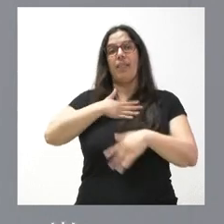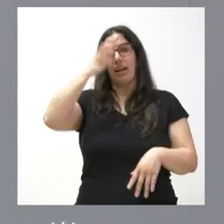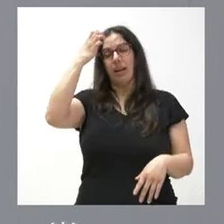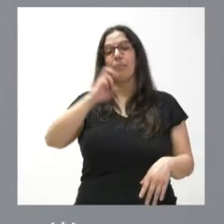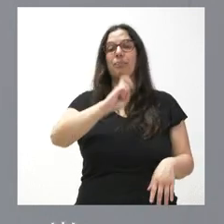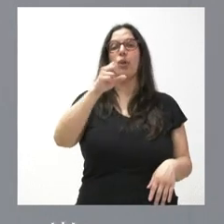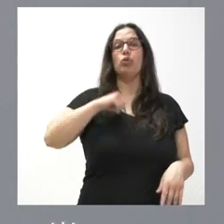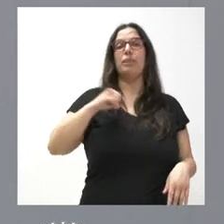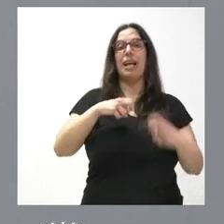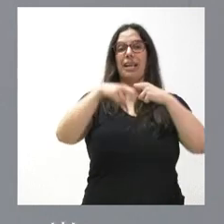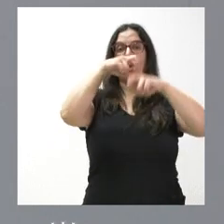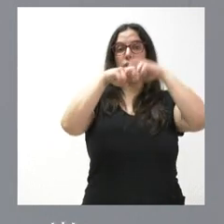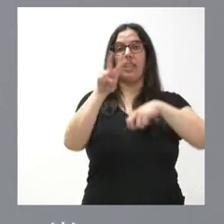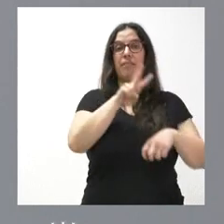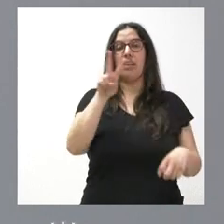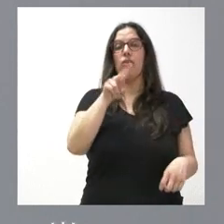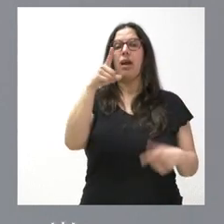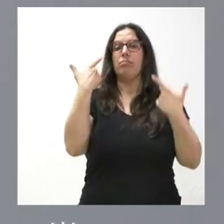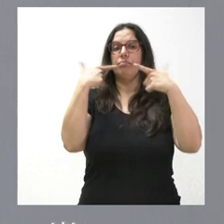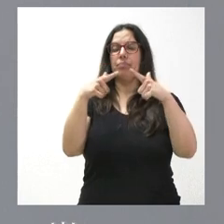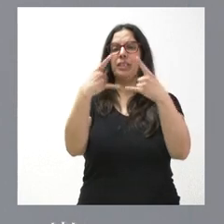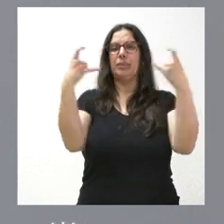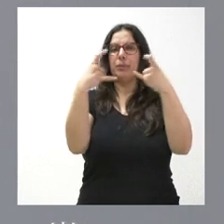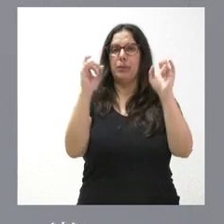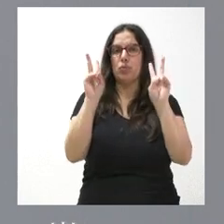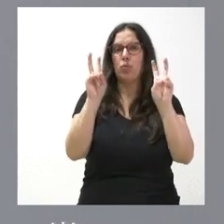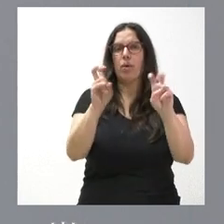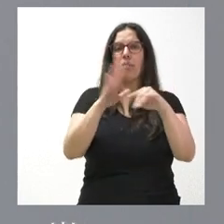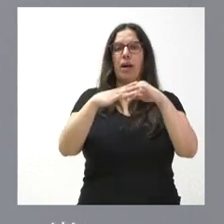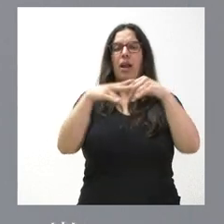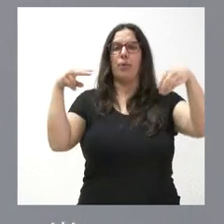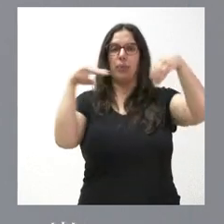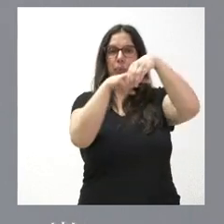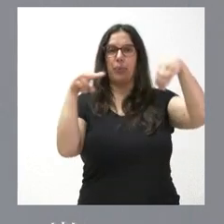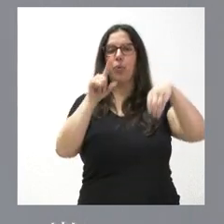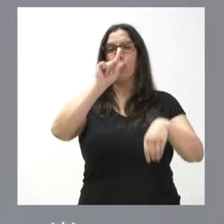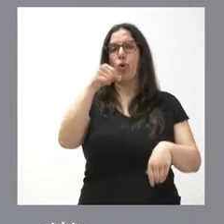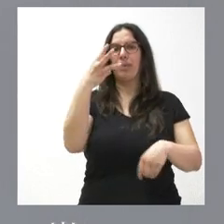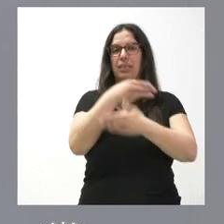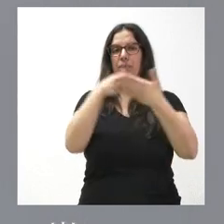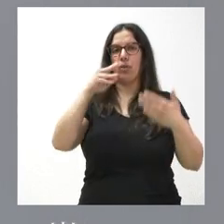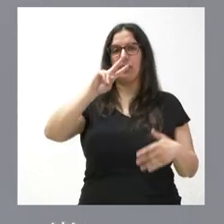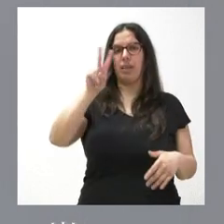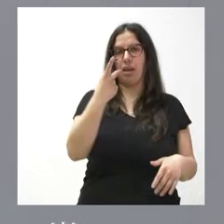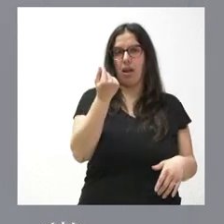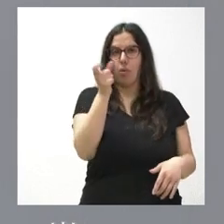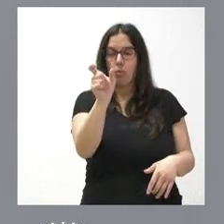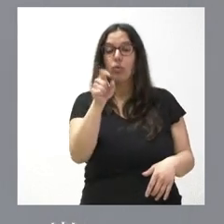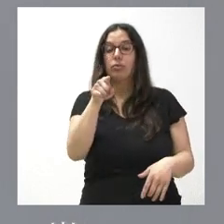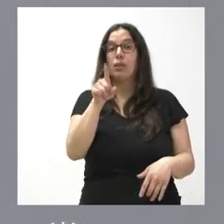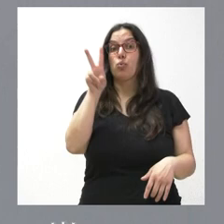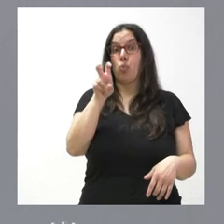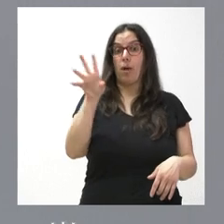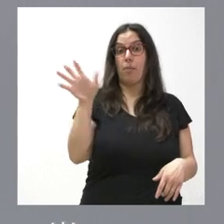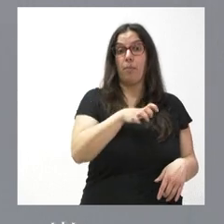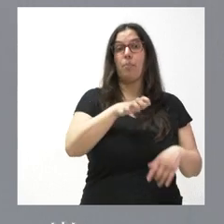Ortega de Valladolid se va a contar con una nueva unidad magnética de resonancia por valor de 1,3 millones de euros. Con esta nueva incorporación